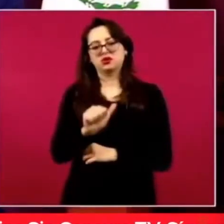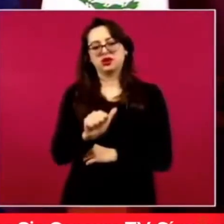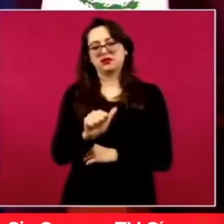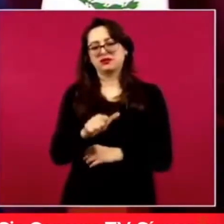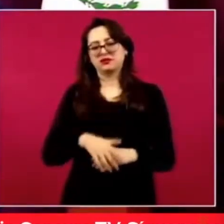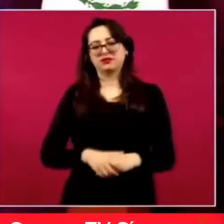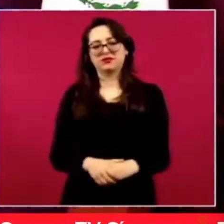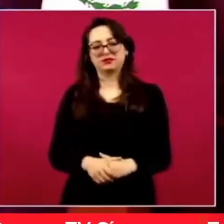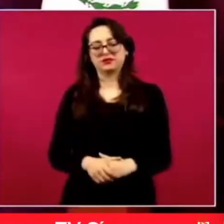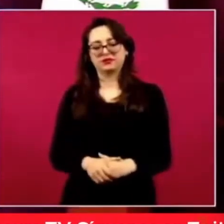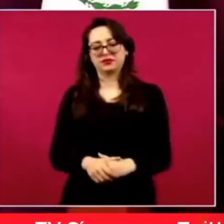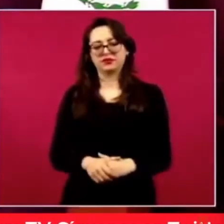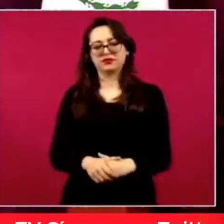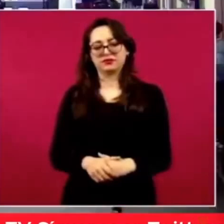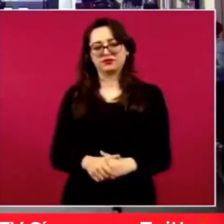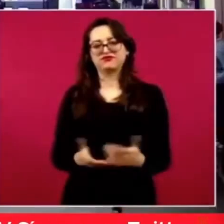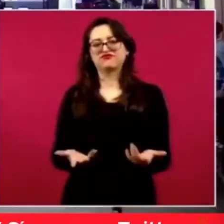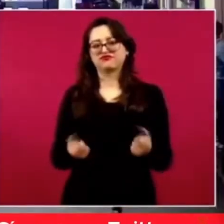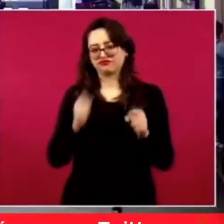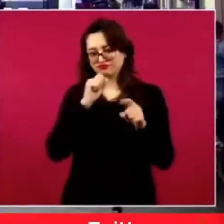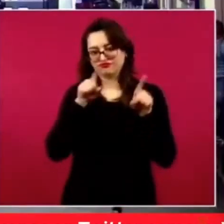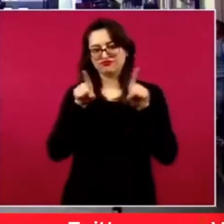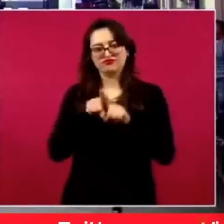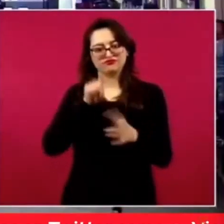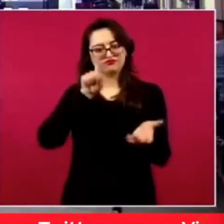La que tuvo que ver con la Casa Blanca.